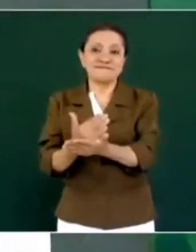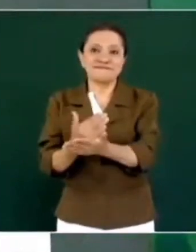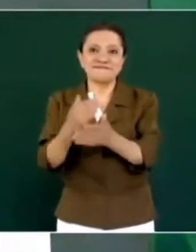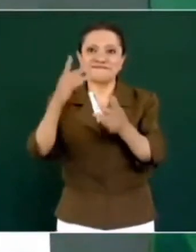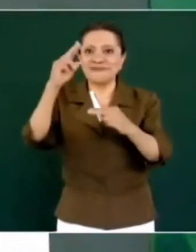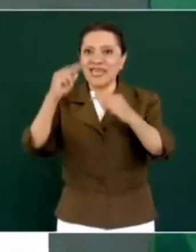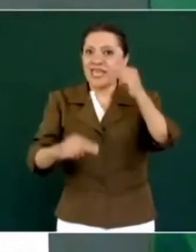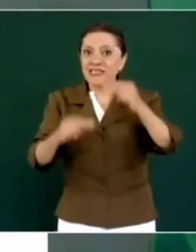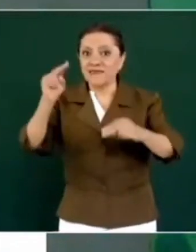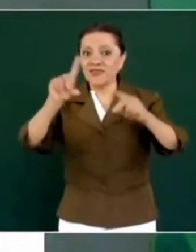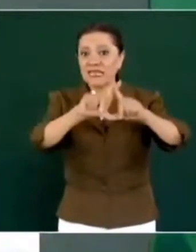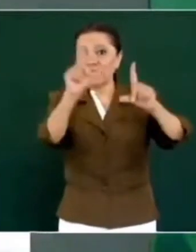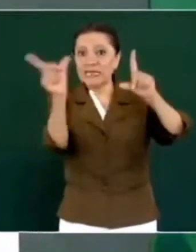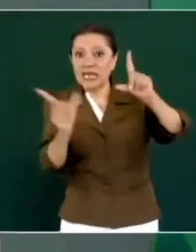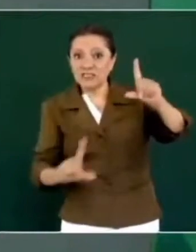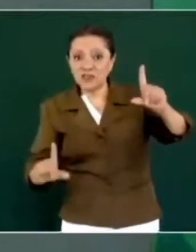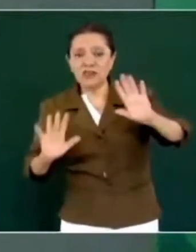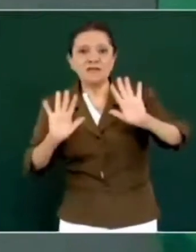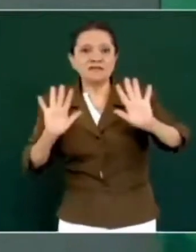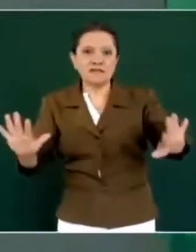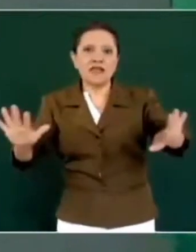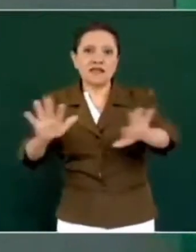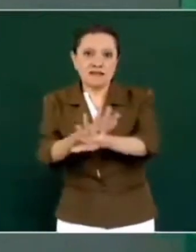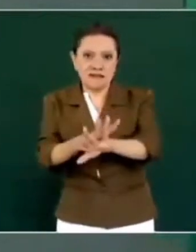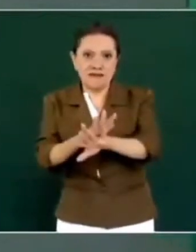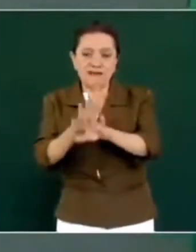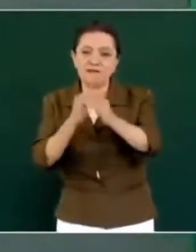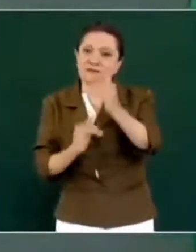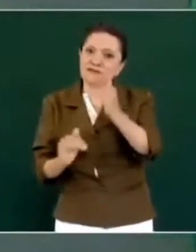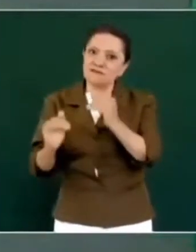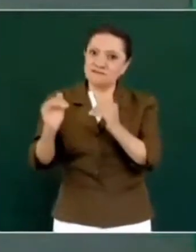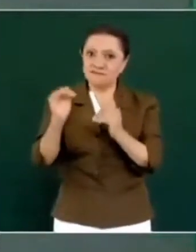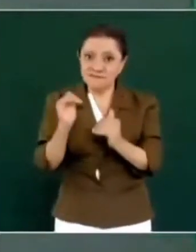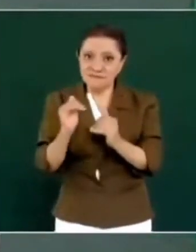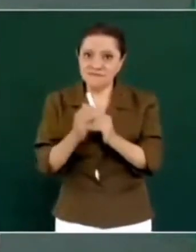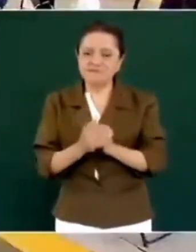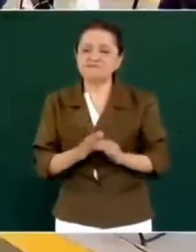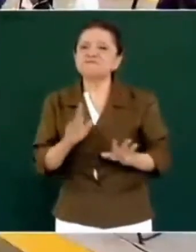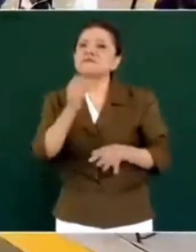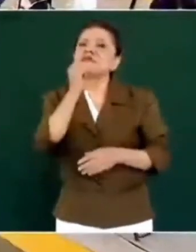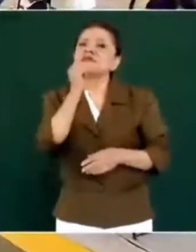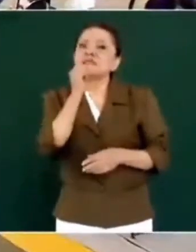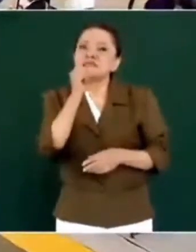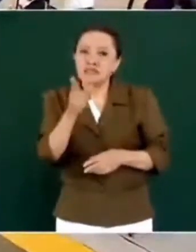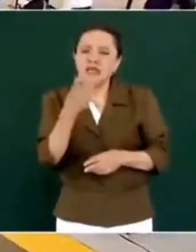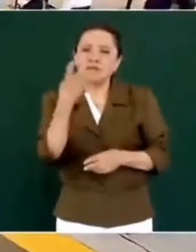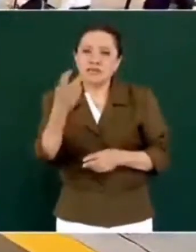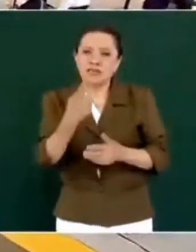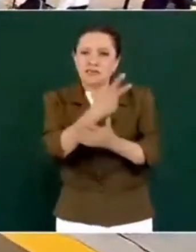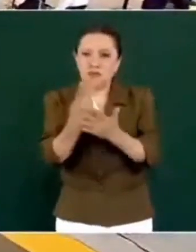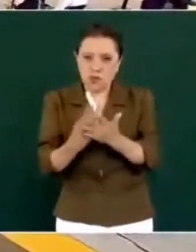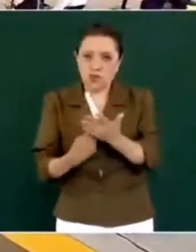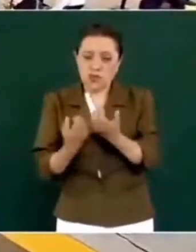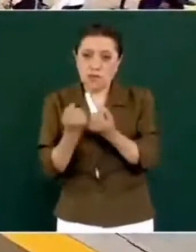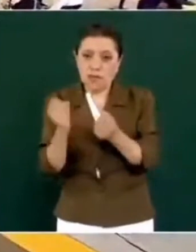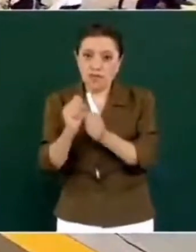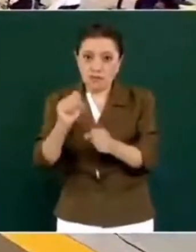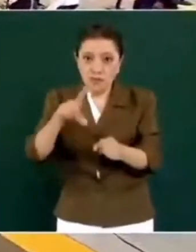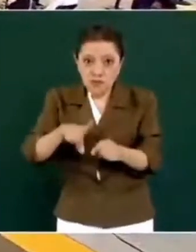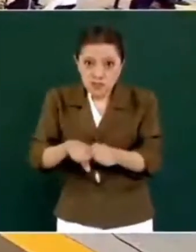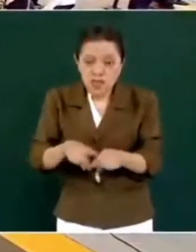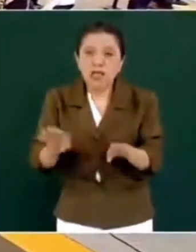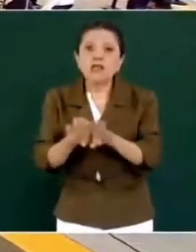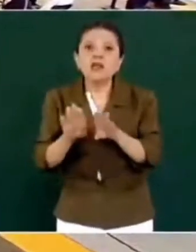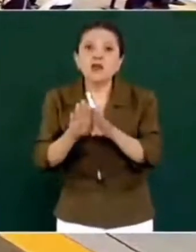nacional. Y además de programa social, como los